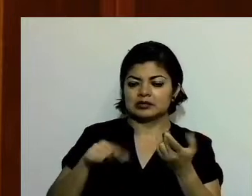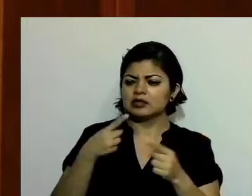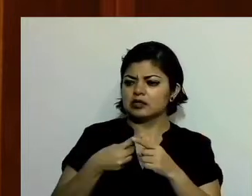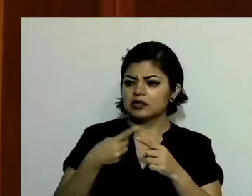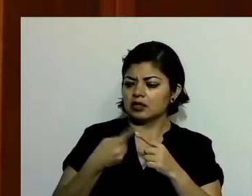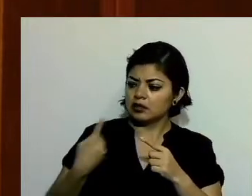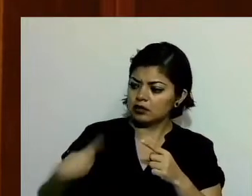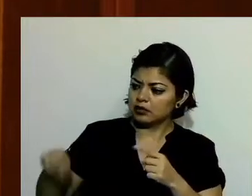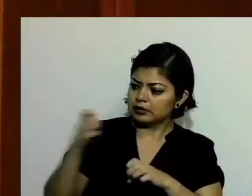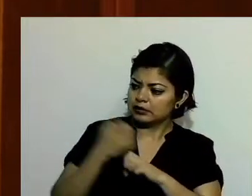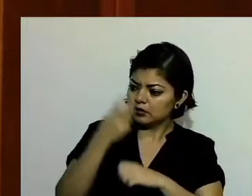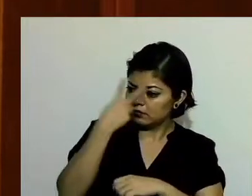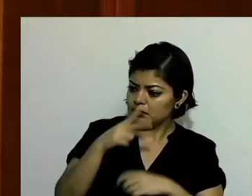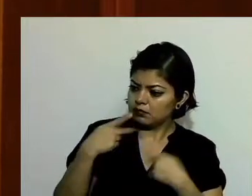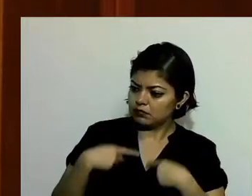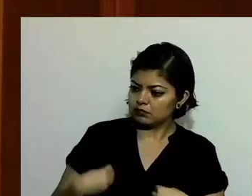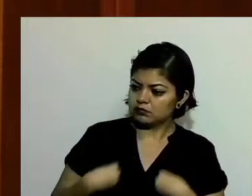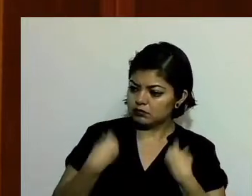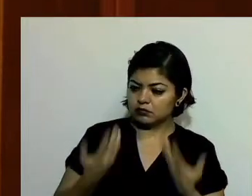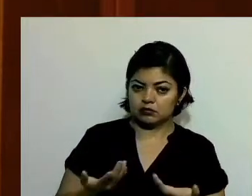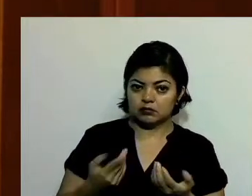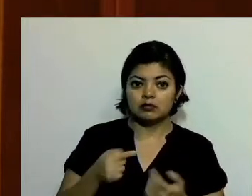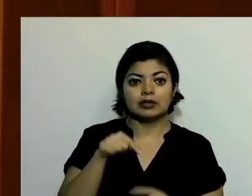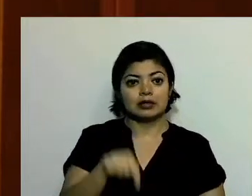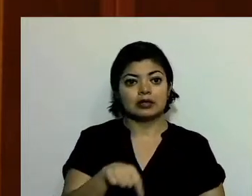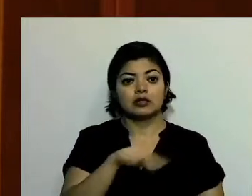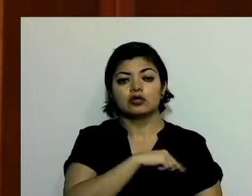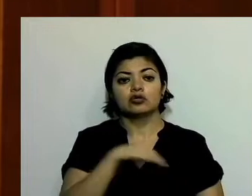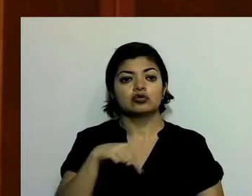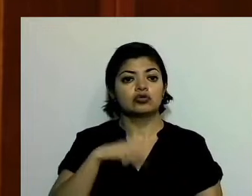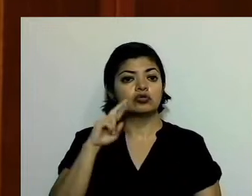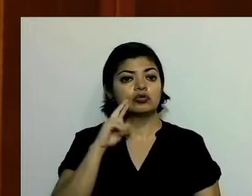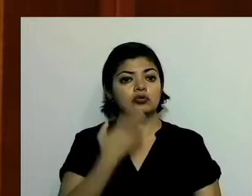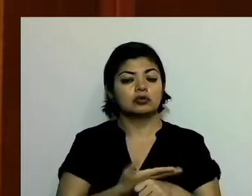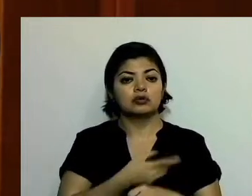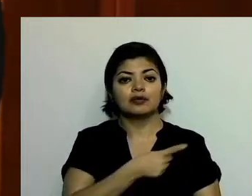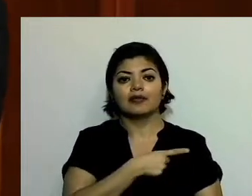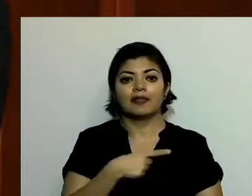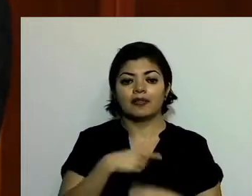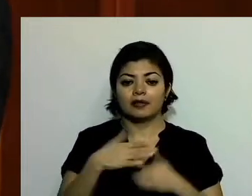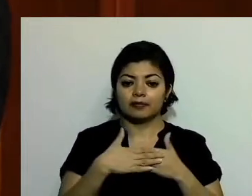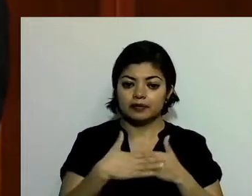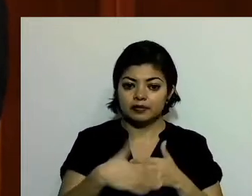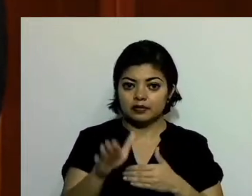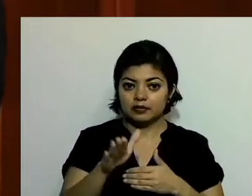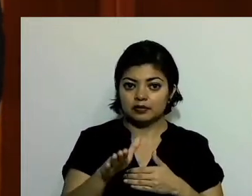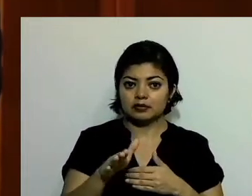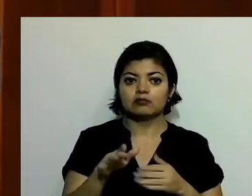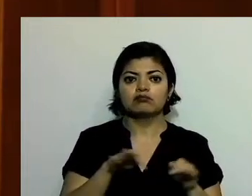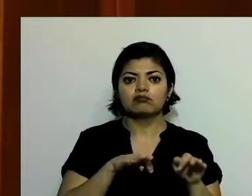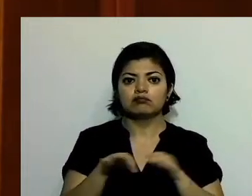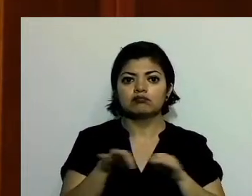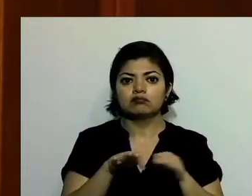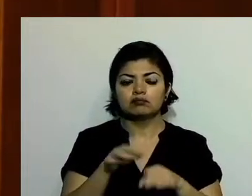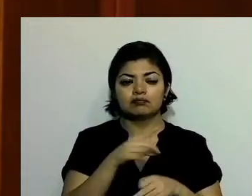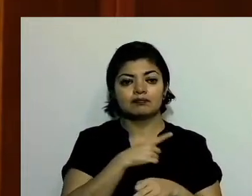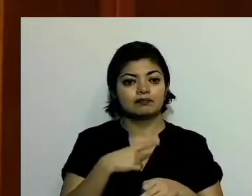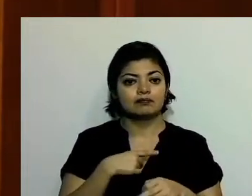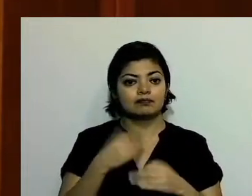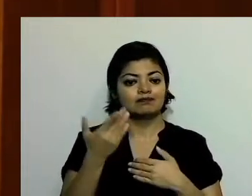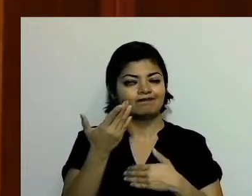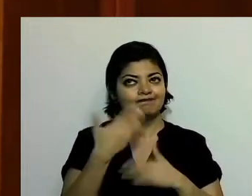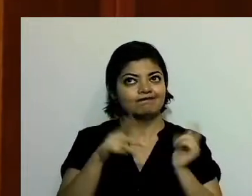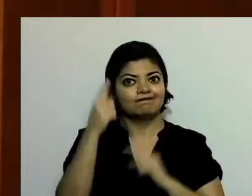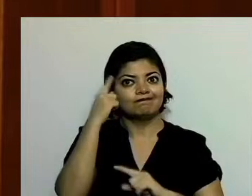mexiquenses. Aquí tenemos la obligación, dentro del ejercicio parlamentario, de superar la visión